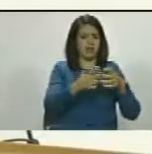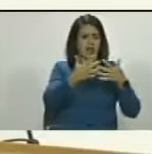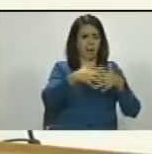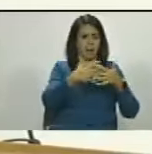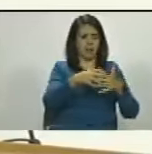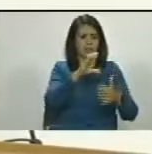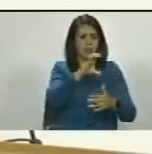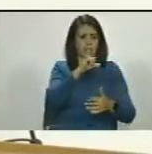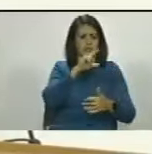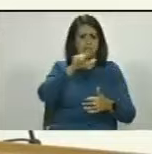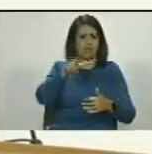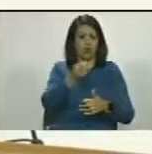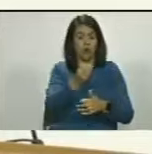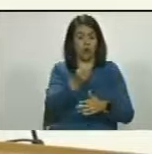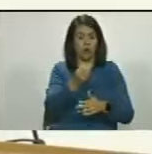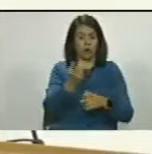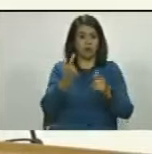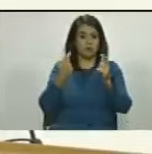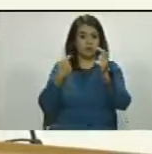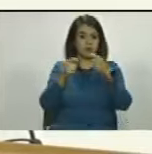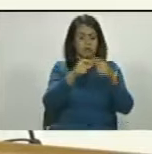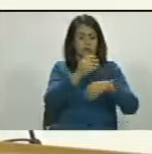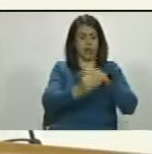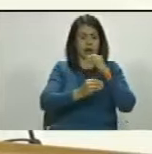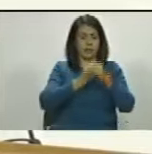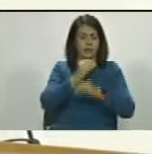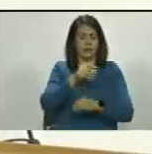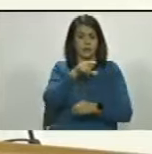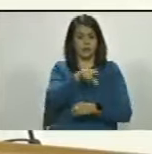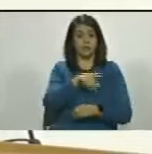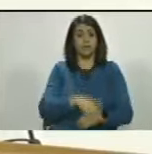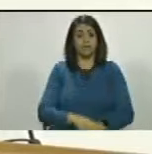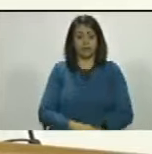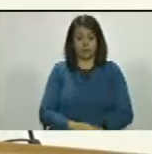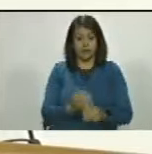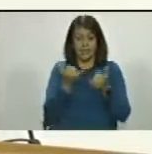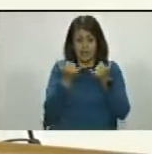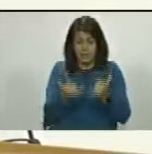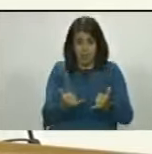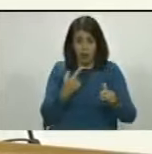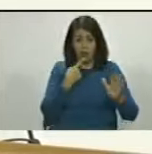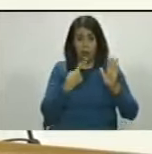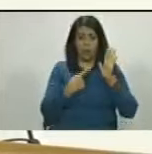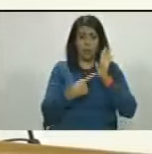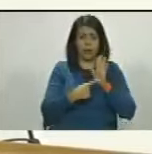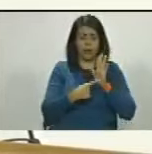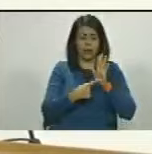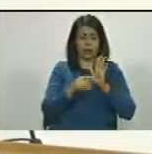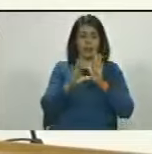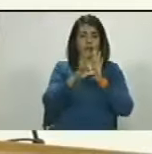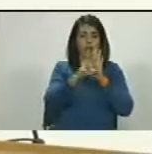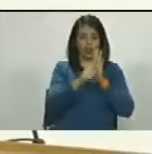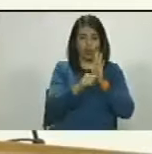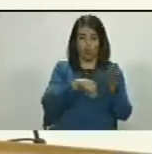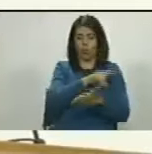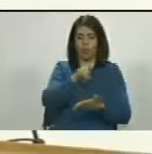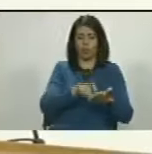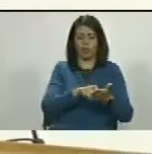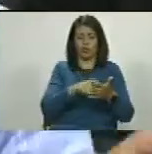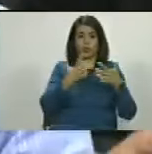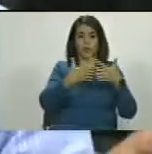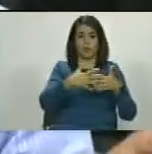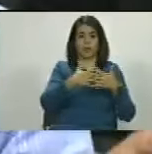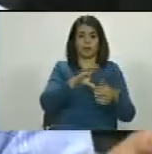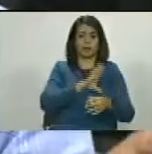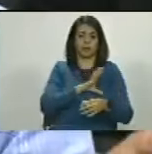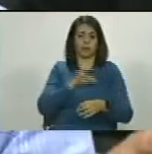están consumando están por consumar definitivamente el robo de nuestra empresa